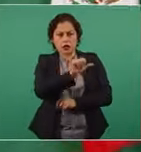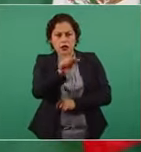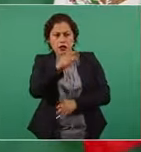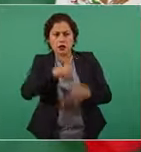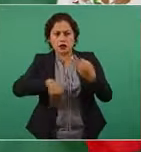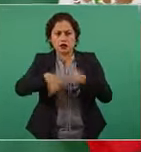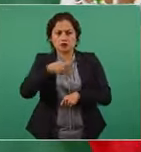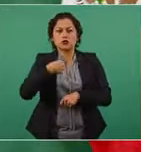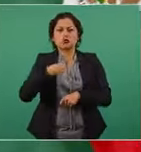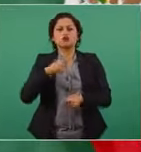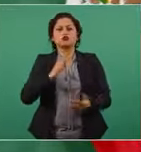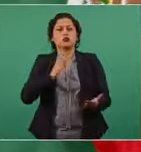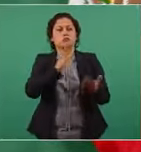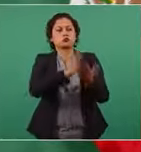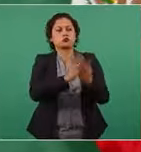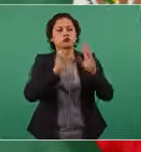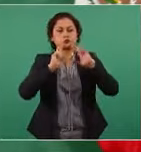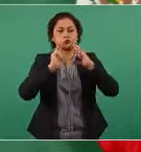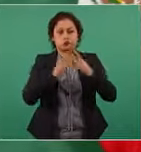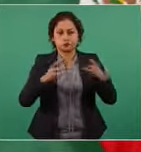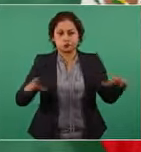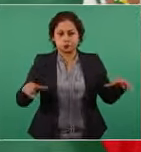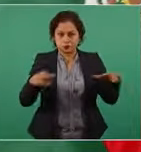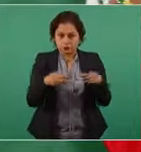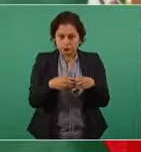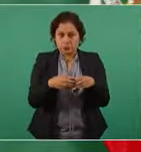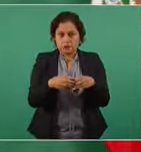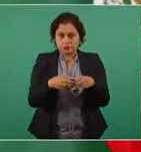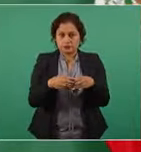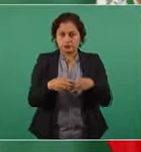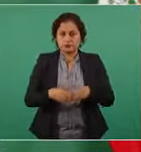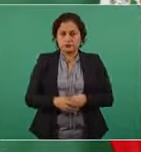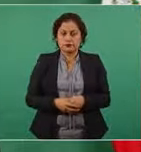reunir con ellos para